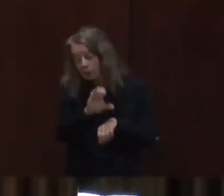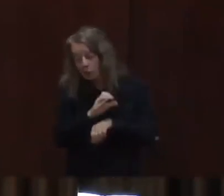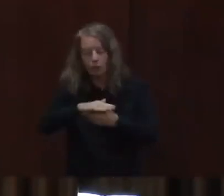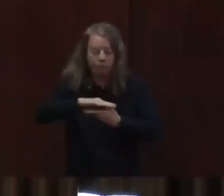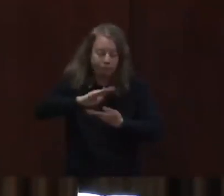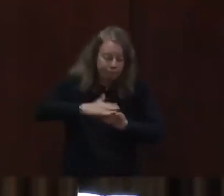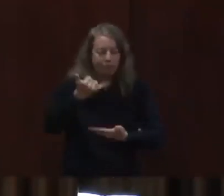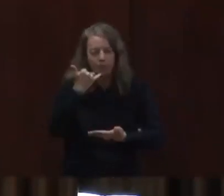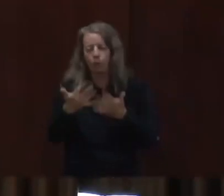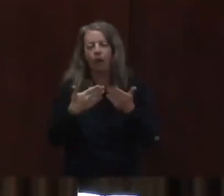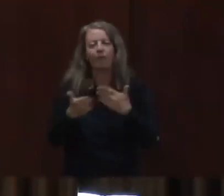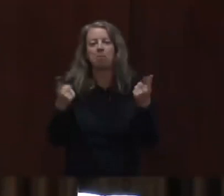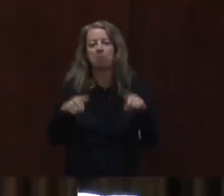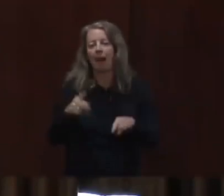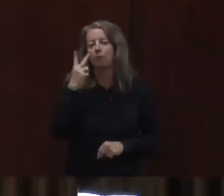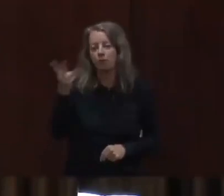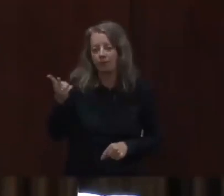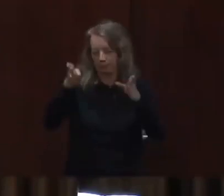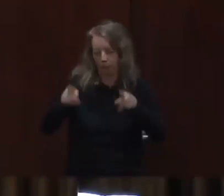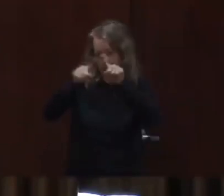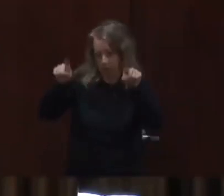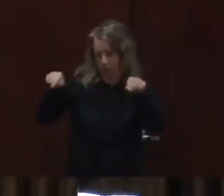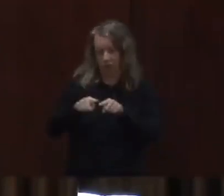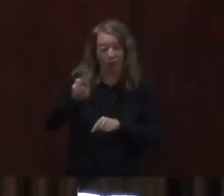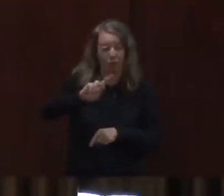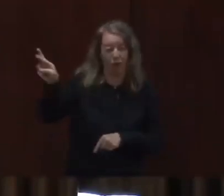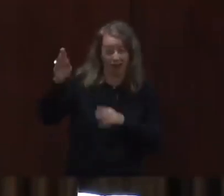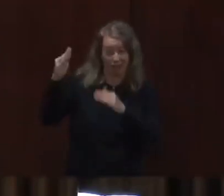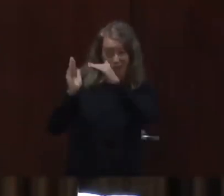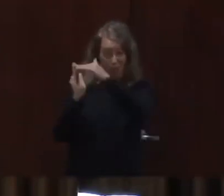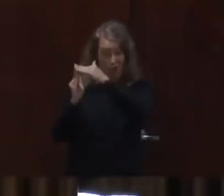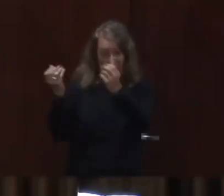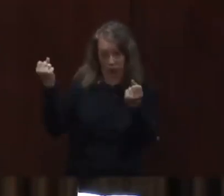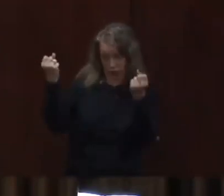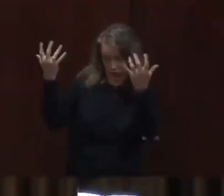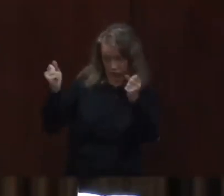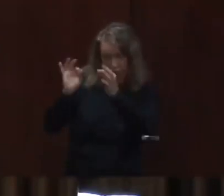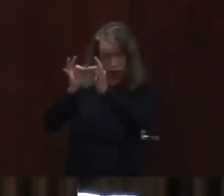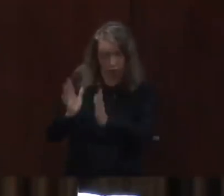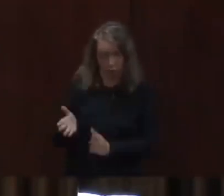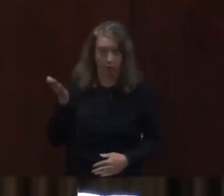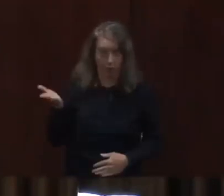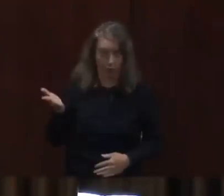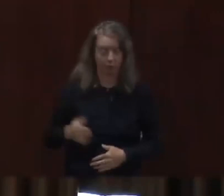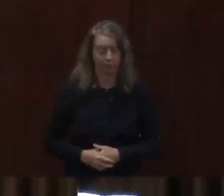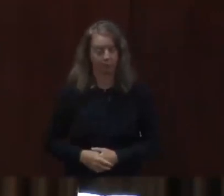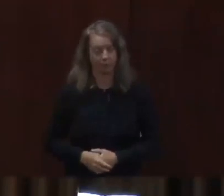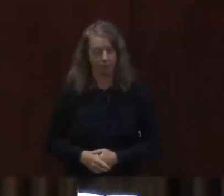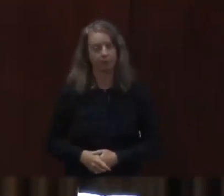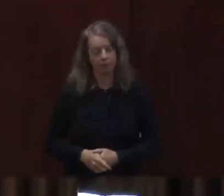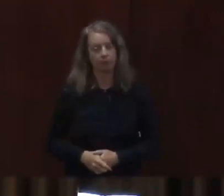en la parte arriba a la derecha de su pantalla. También tenemos interpretación en español